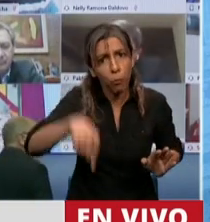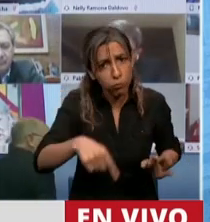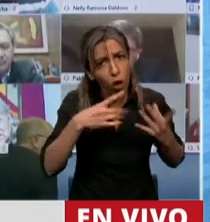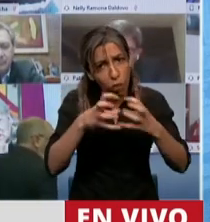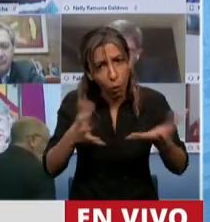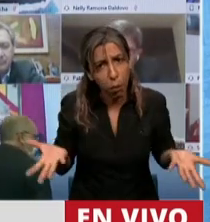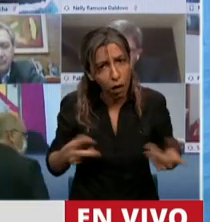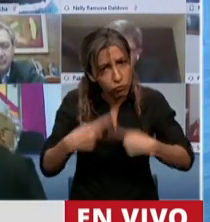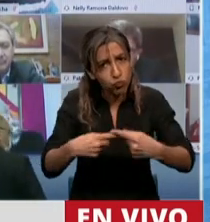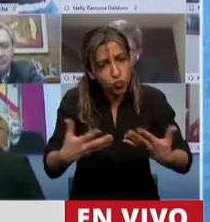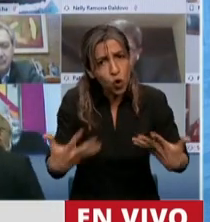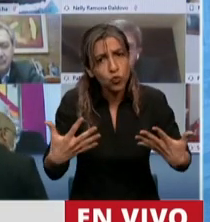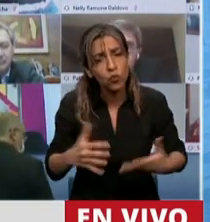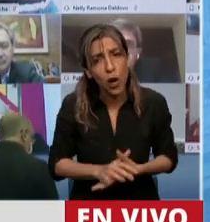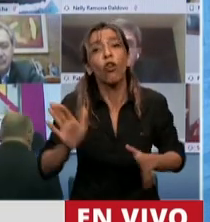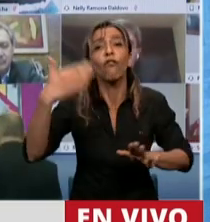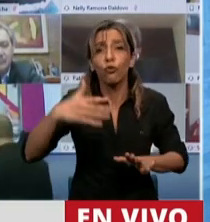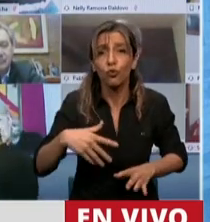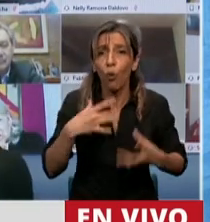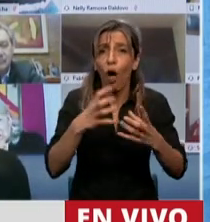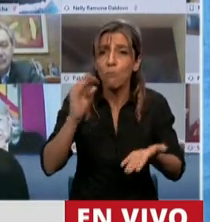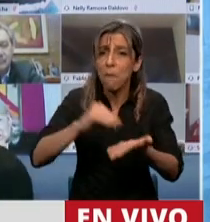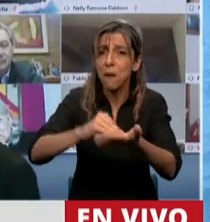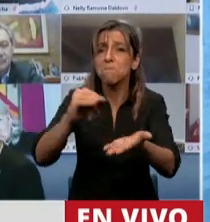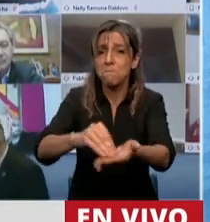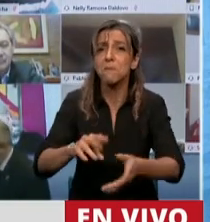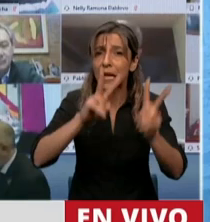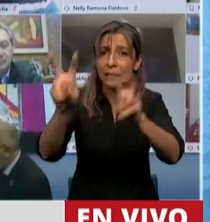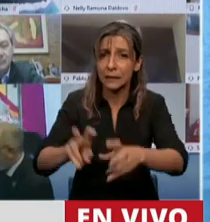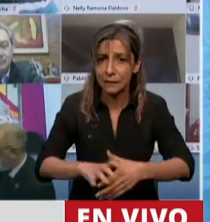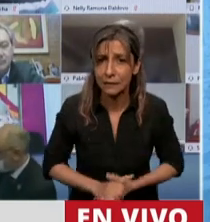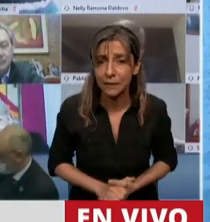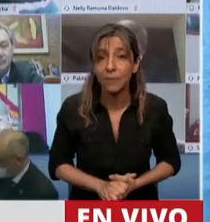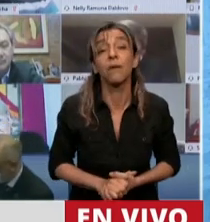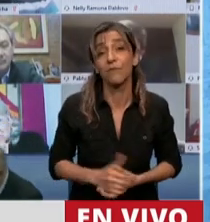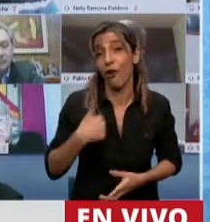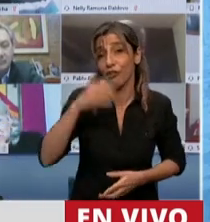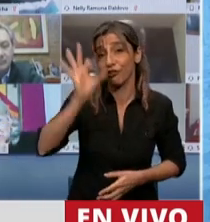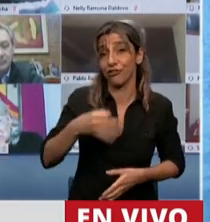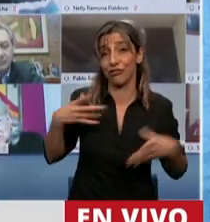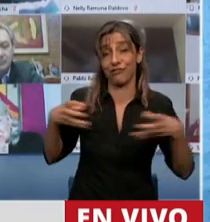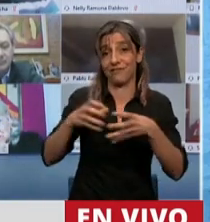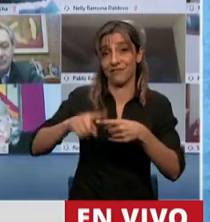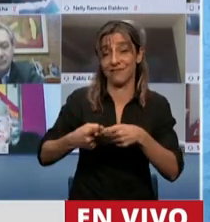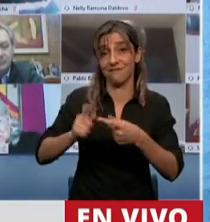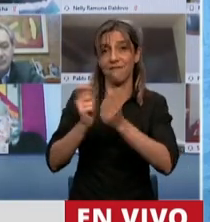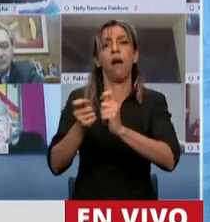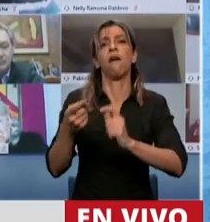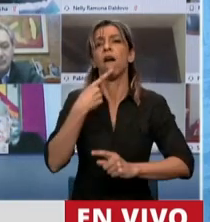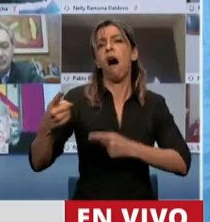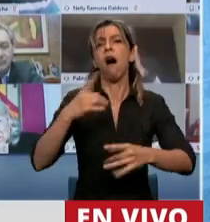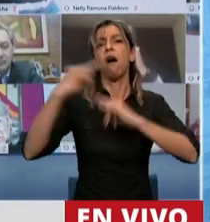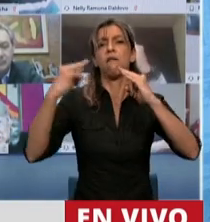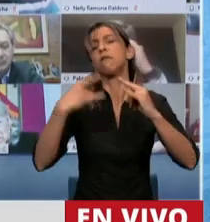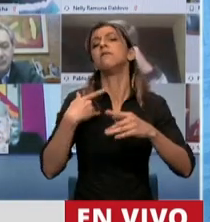porque eso también tiene que ver con resolver una contradicción que tienen los señores de Cambiemos que por un lado gritan que hace